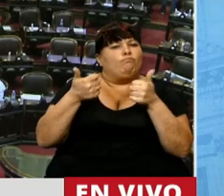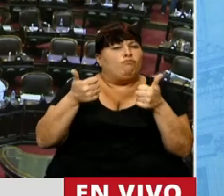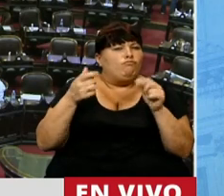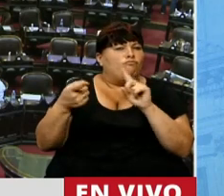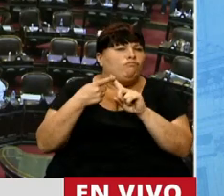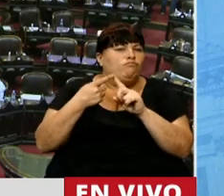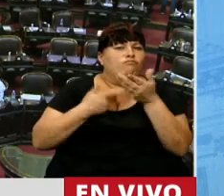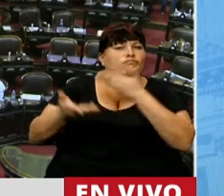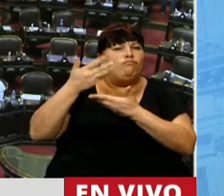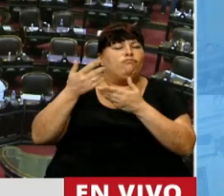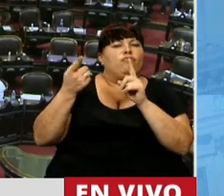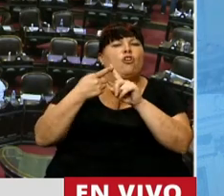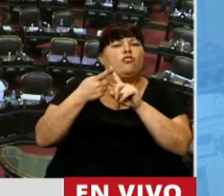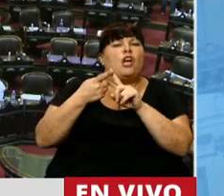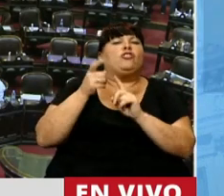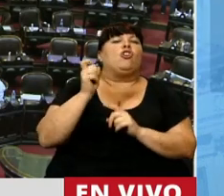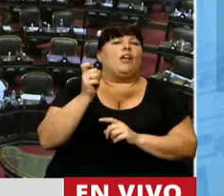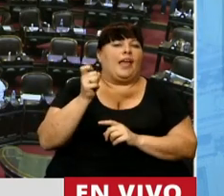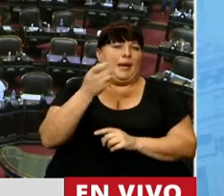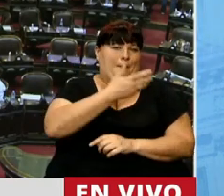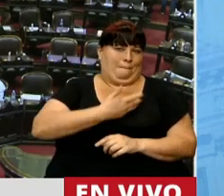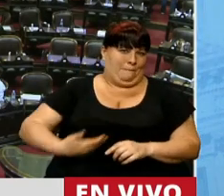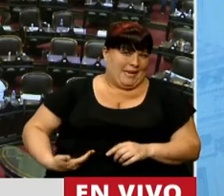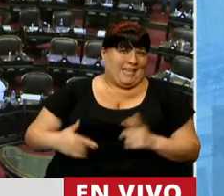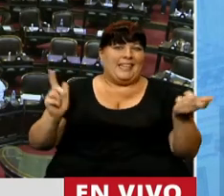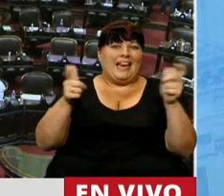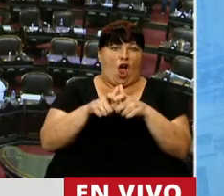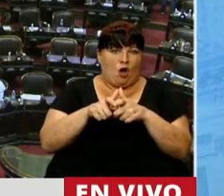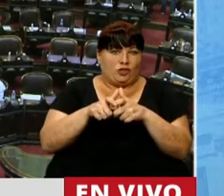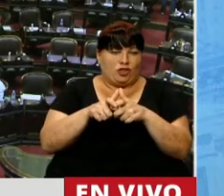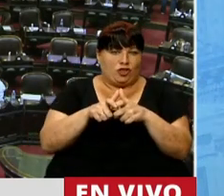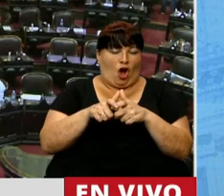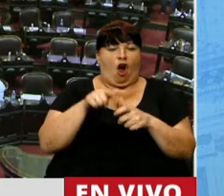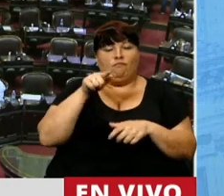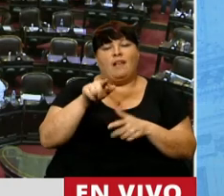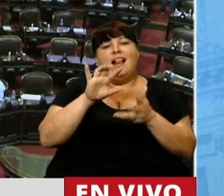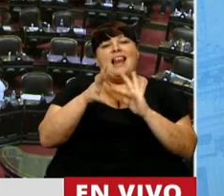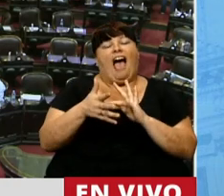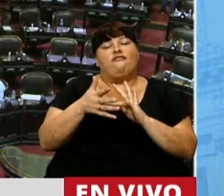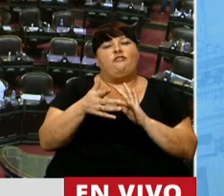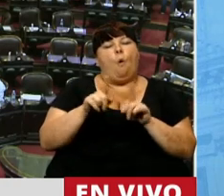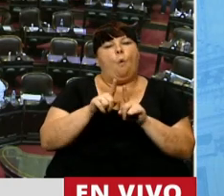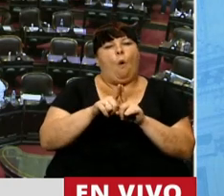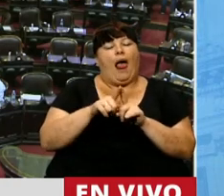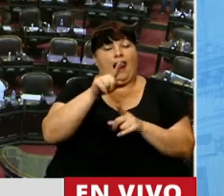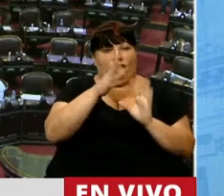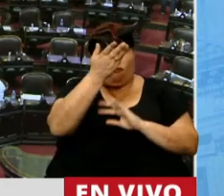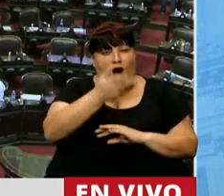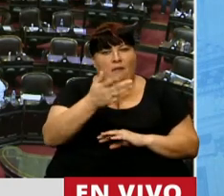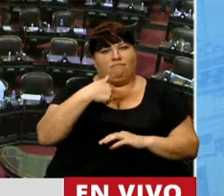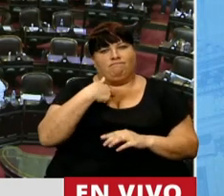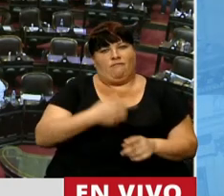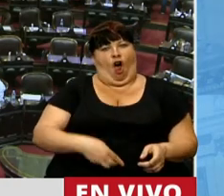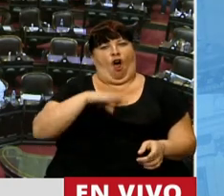y cordialidad en la relación con el Presidente de la Comisión de cuyo accionar nos estamos